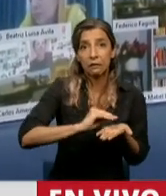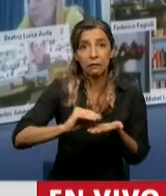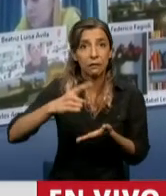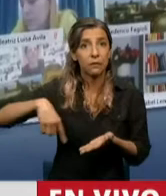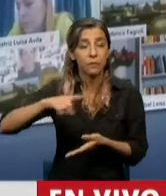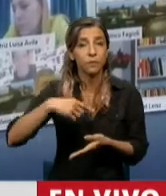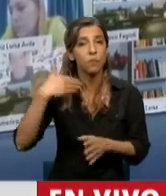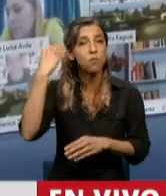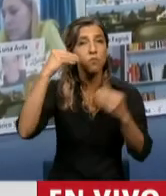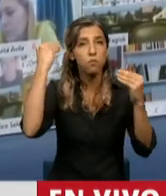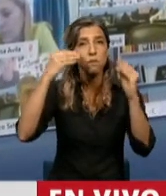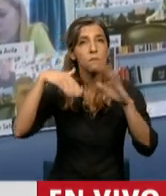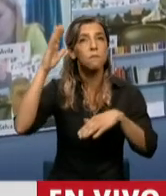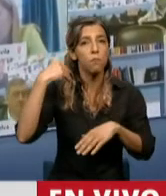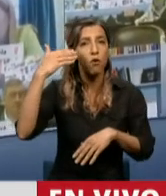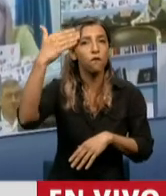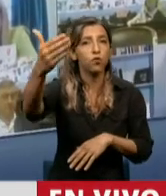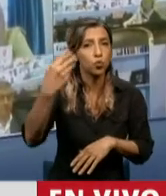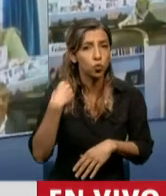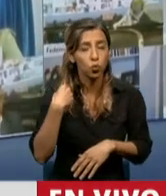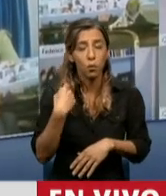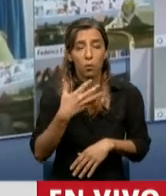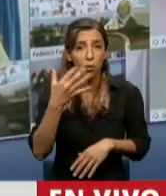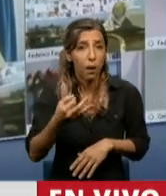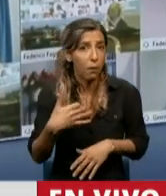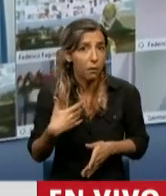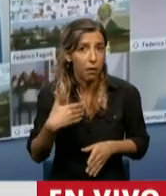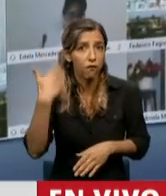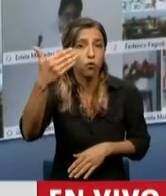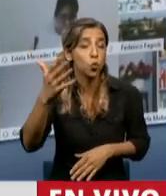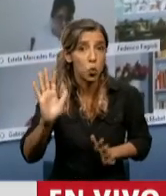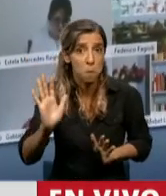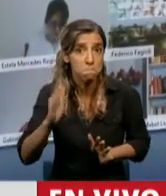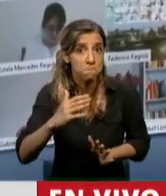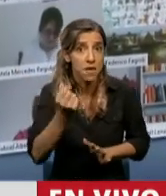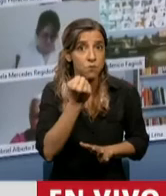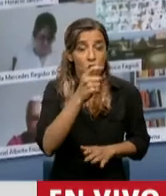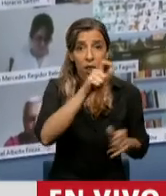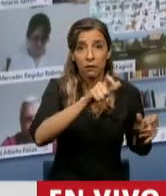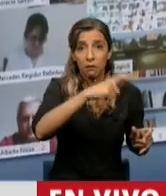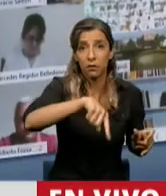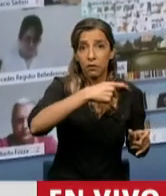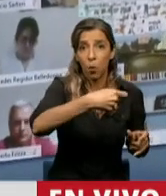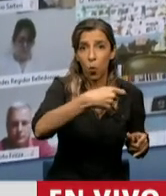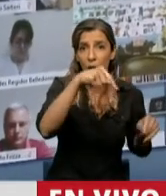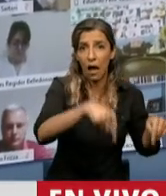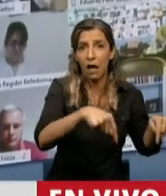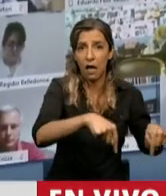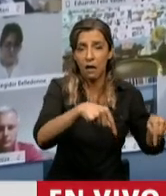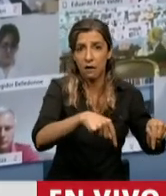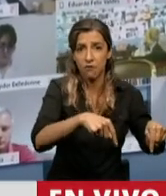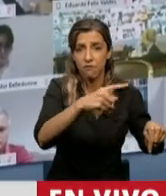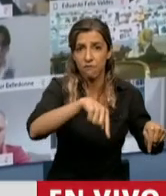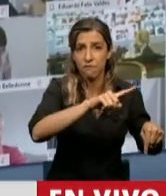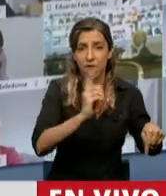jubilados, dándole cierta preeminencia al jubilado futuro respecto al actual. Es decir, al actual sí se lo puede defaultear, incumplir